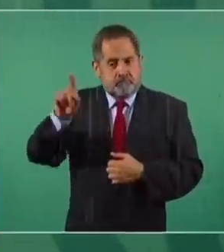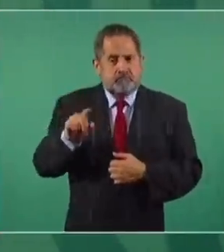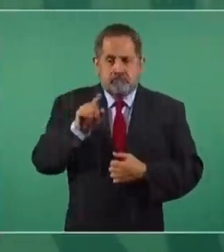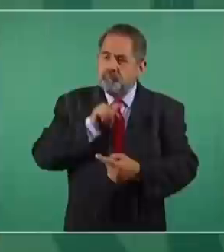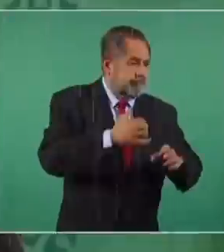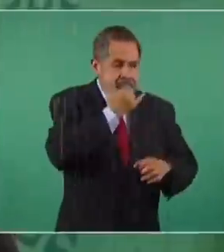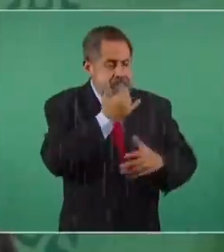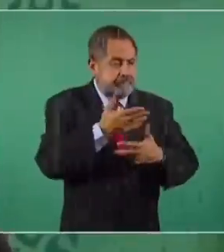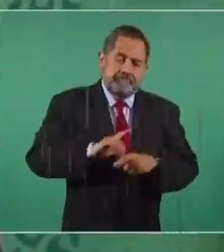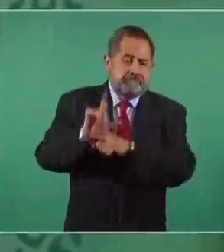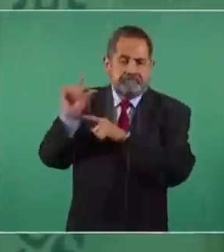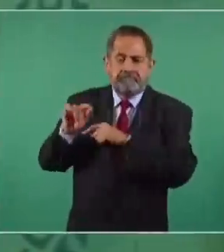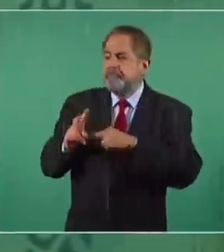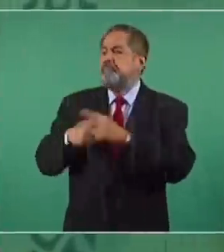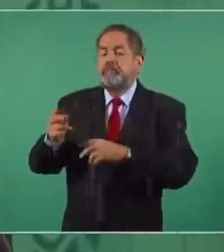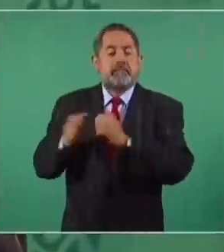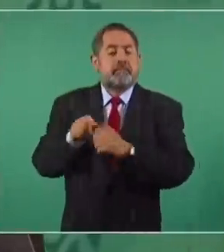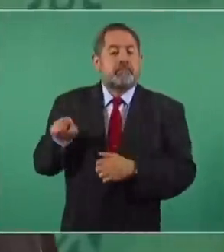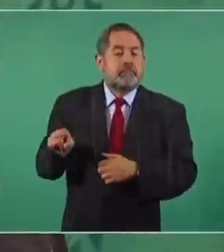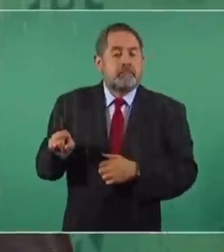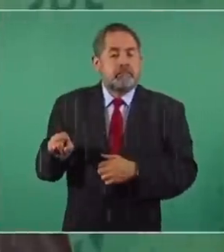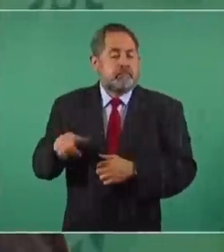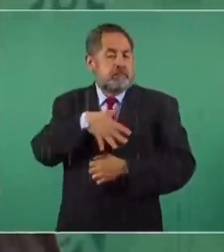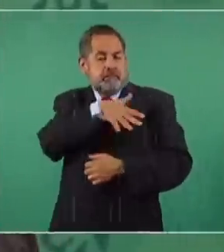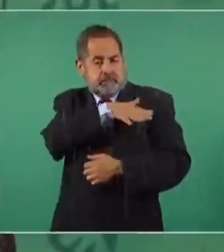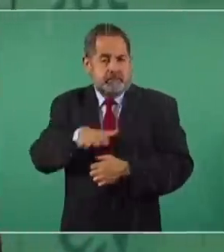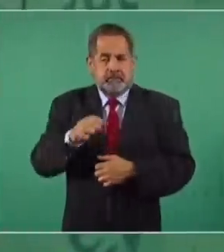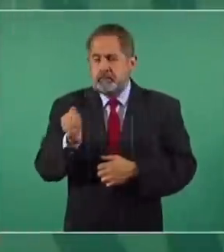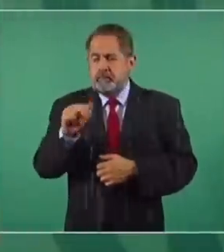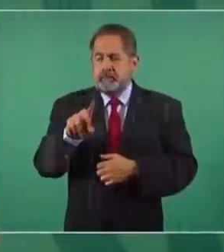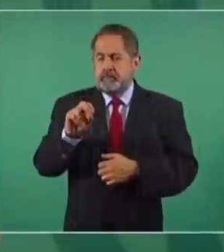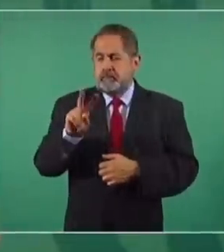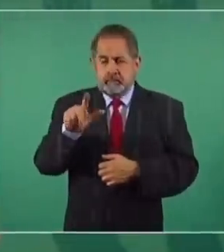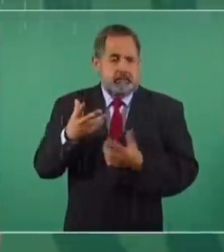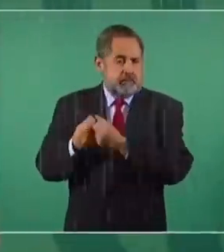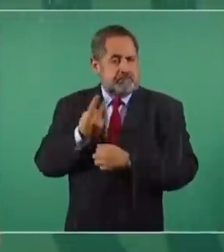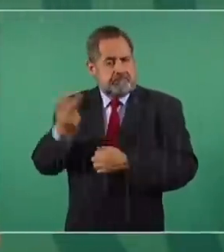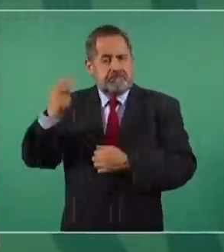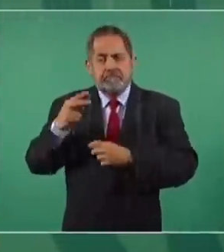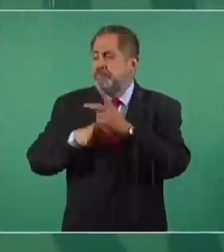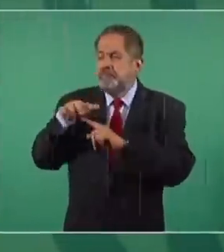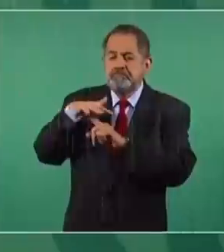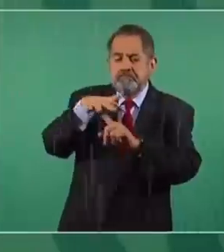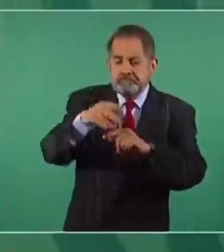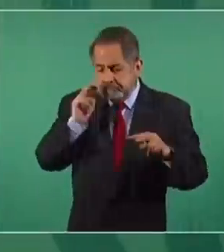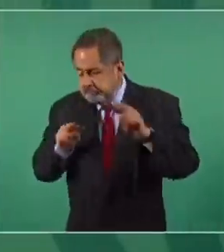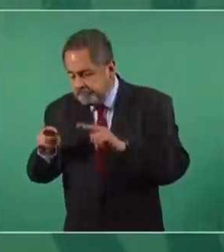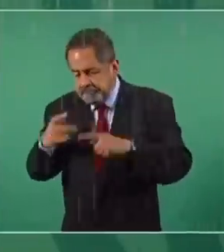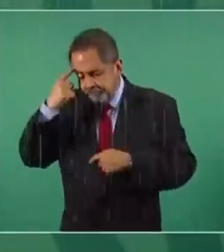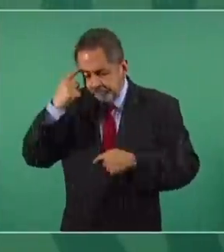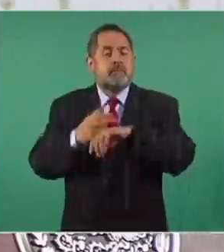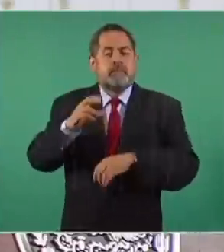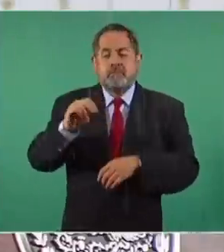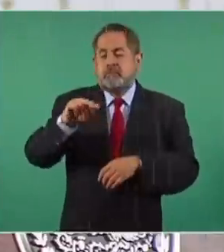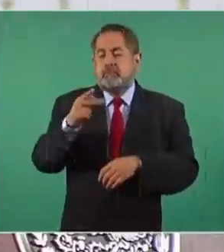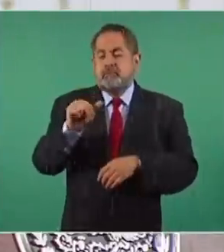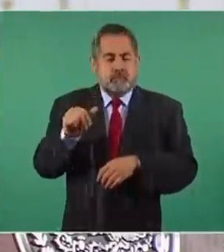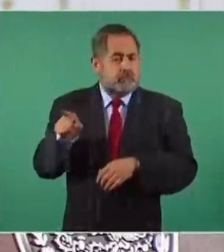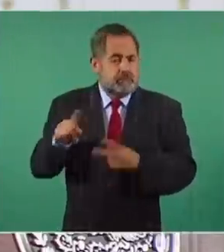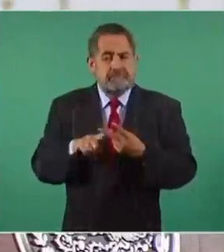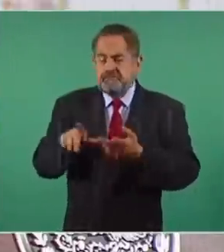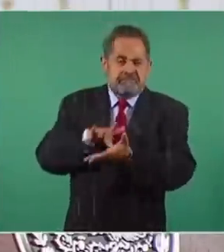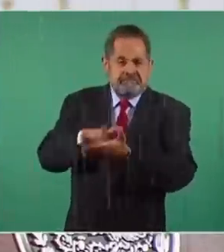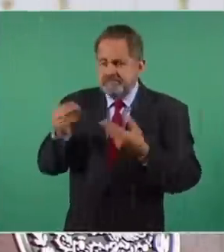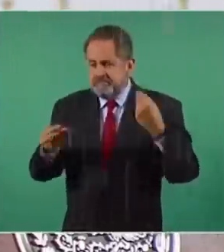allá, me fui con el general Sandoval y sobrevolamos para tomar decisiones. Llegaron